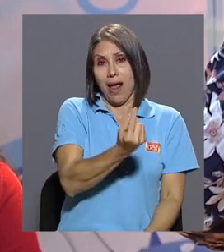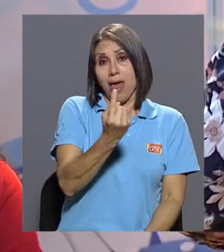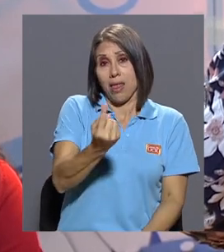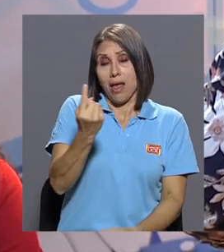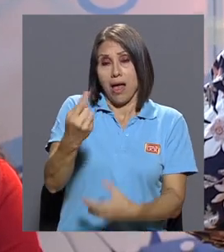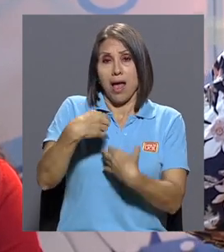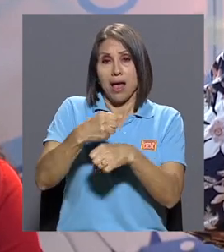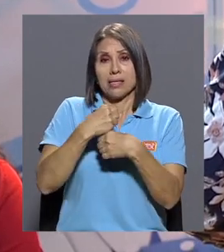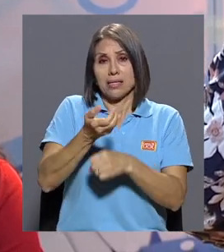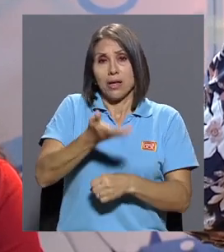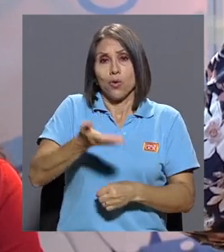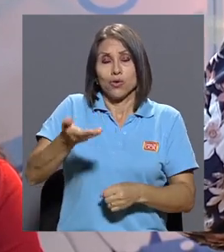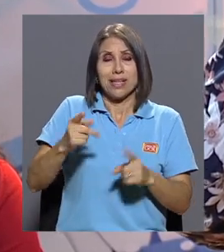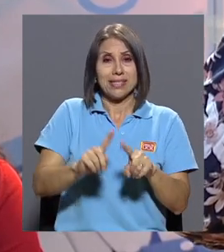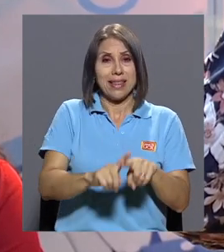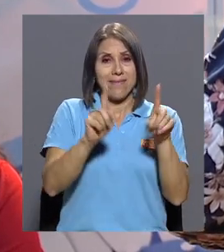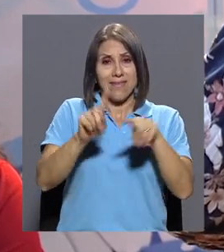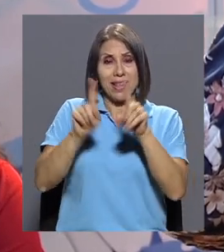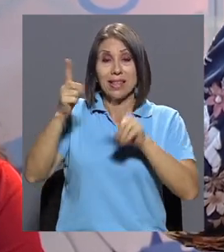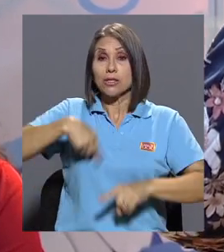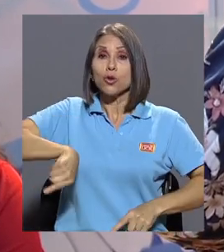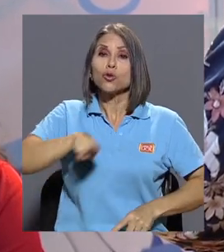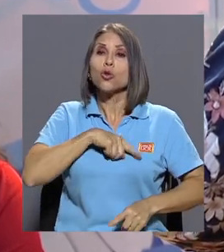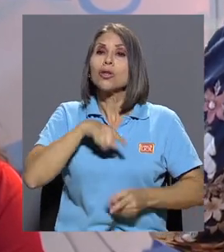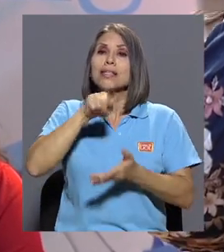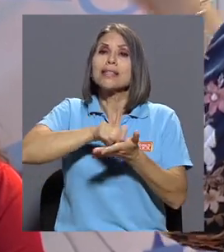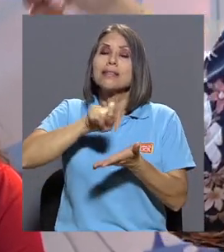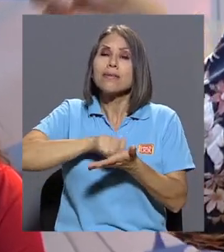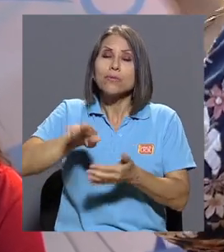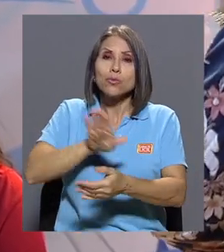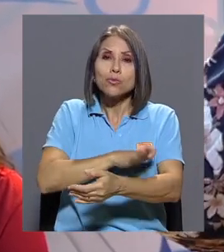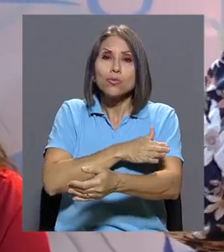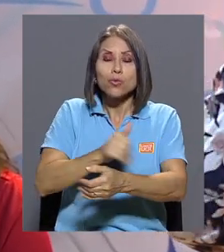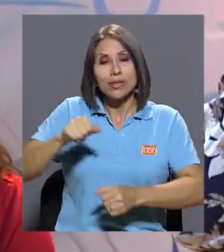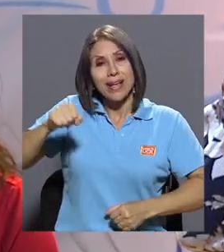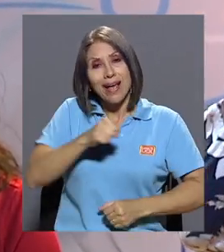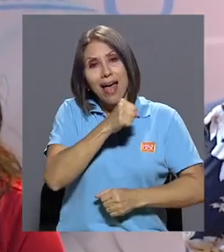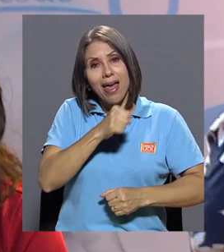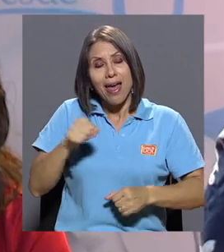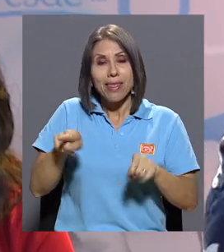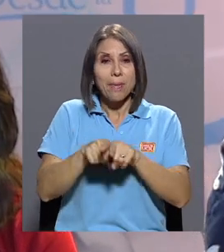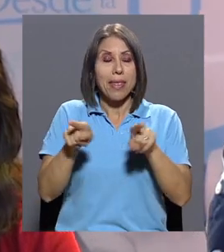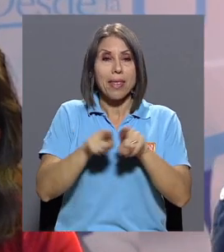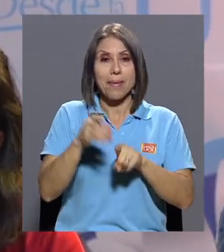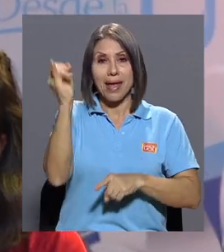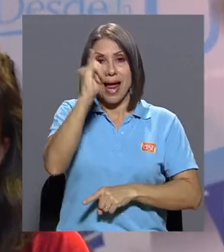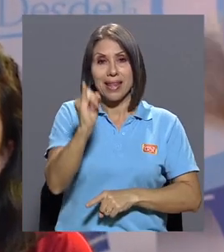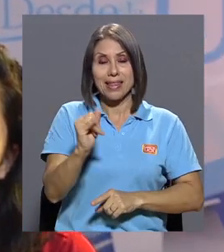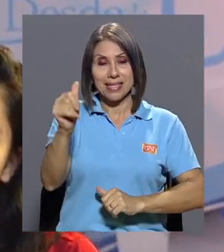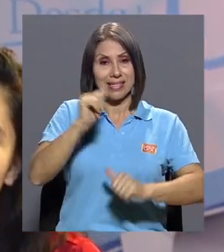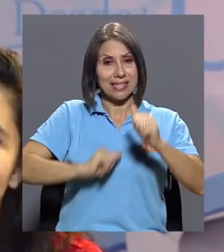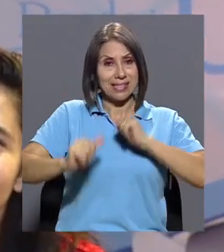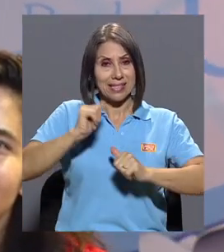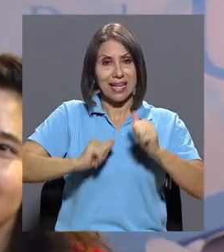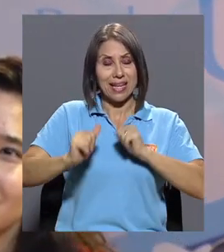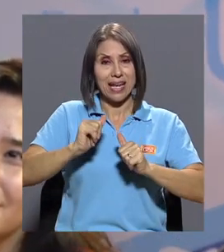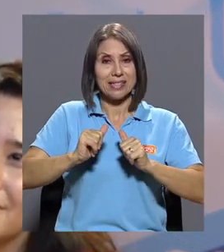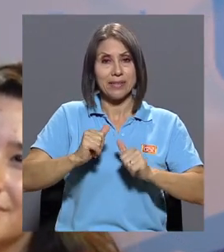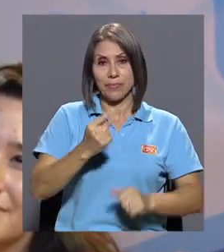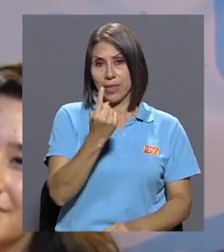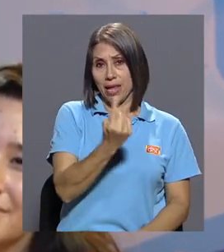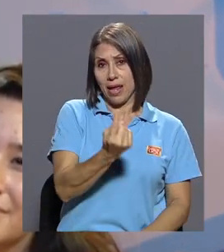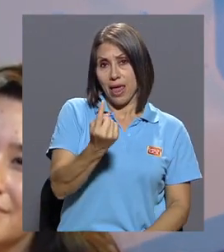hace cosas diferentes, somos cantautoras y artistas escénicas. Entonces, cada una